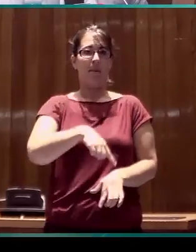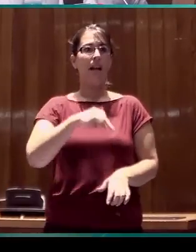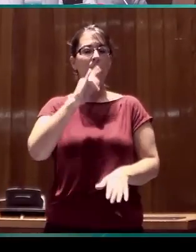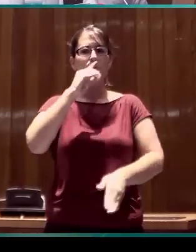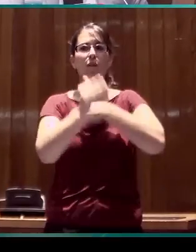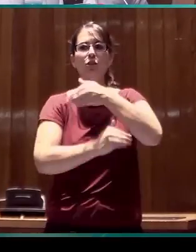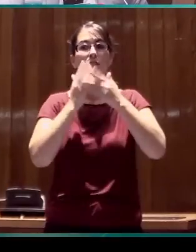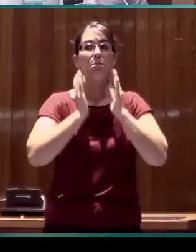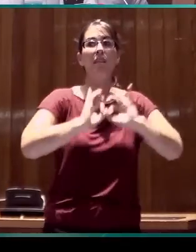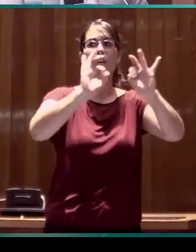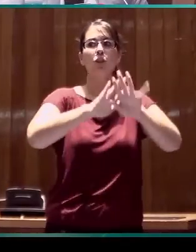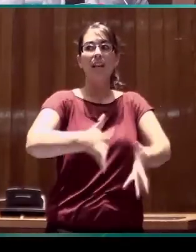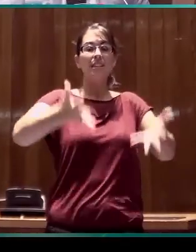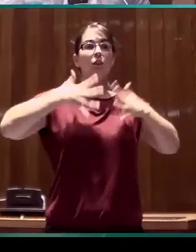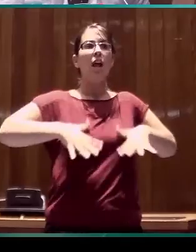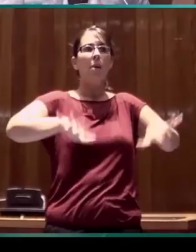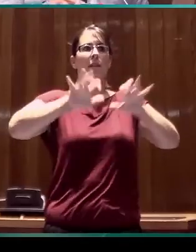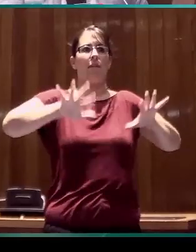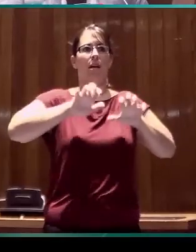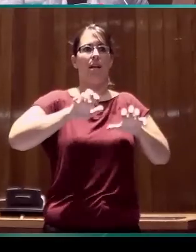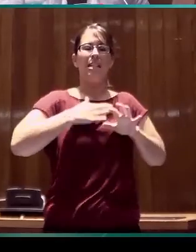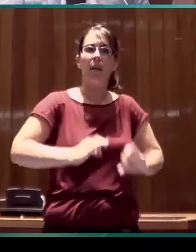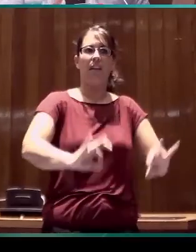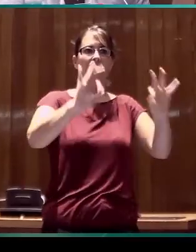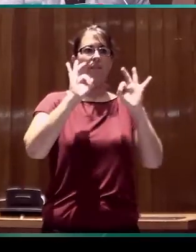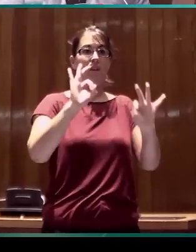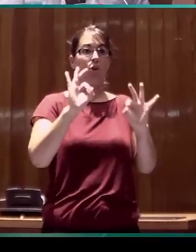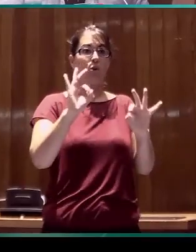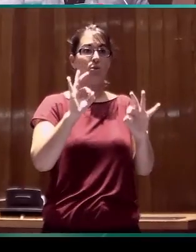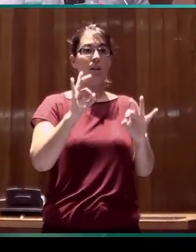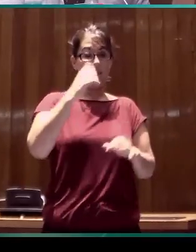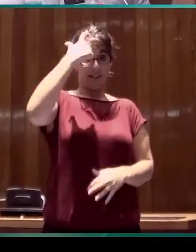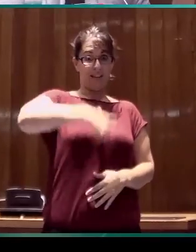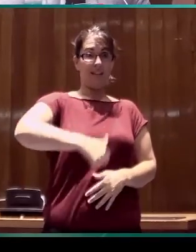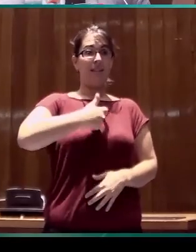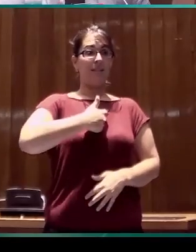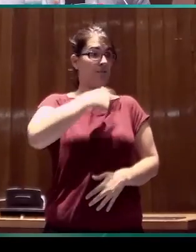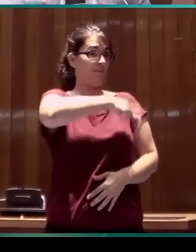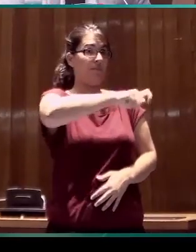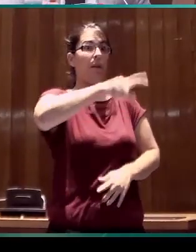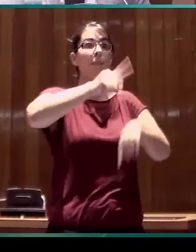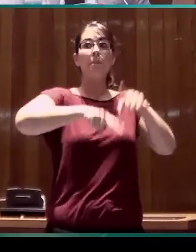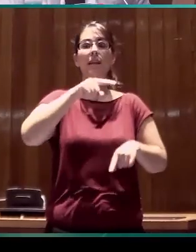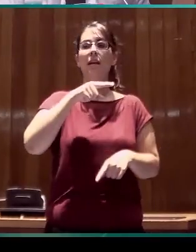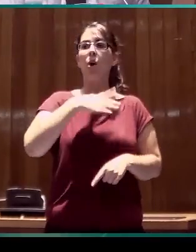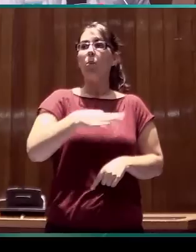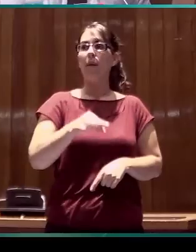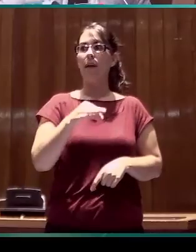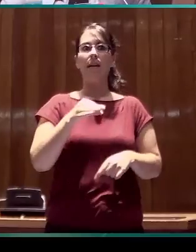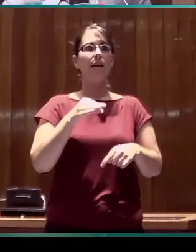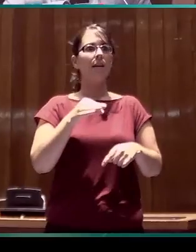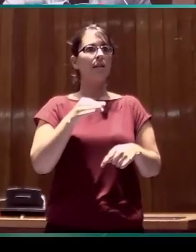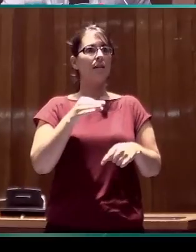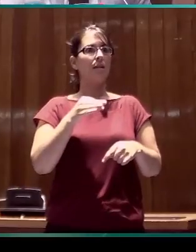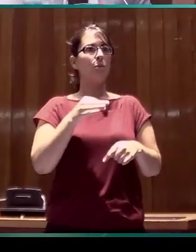adquisición y aprendizaje en individuos que, en muchos casos, no tienen un acceso temprano y pleno a la lengua